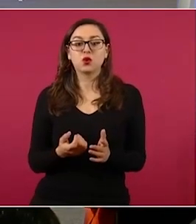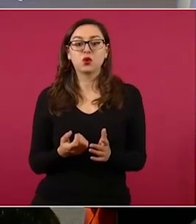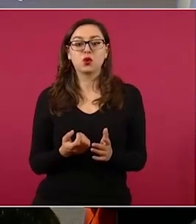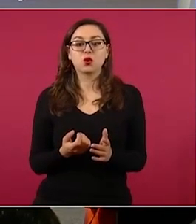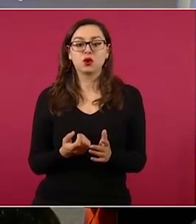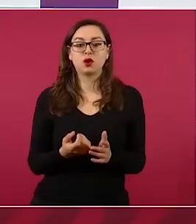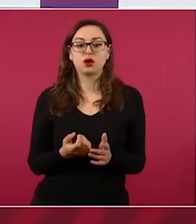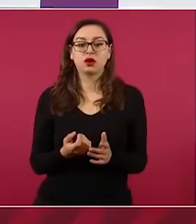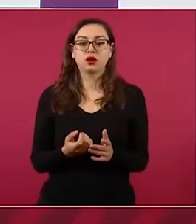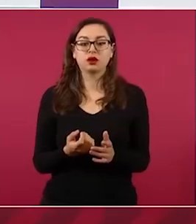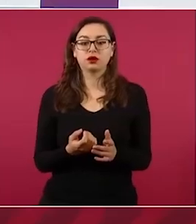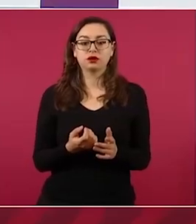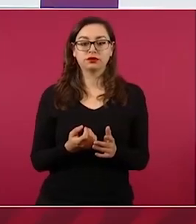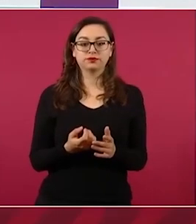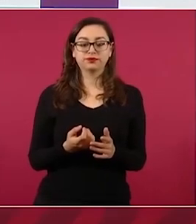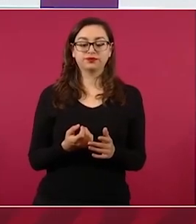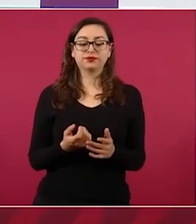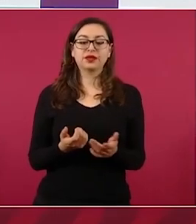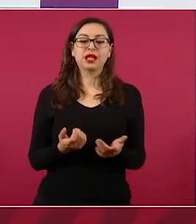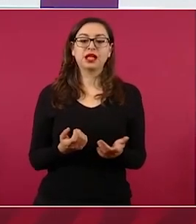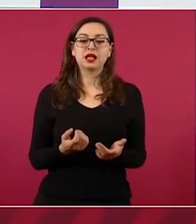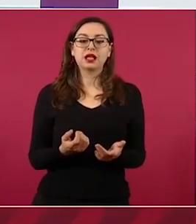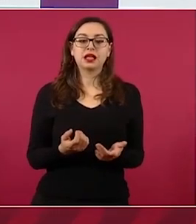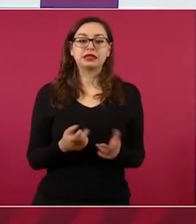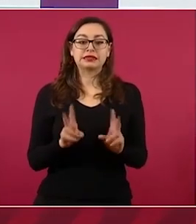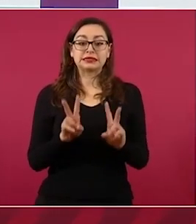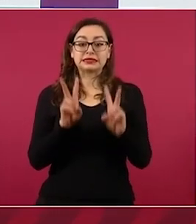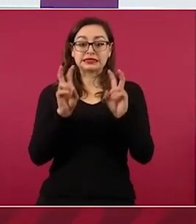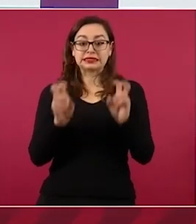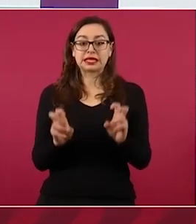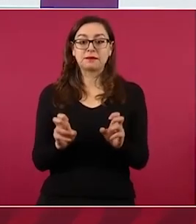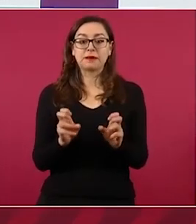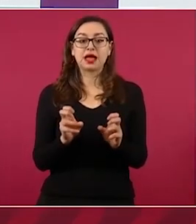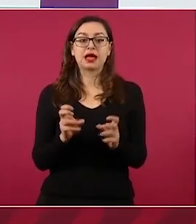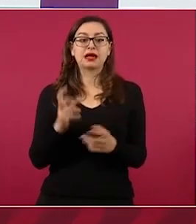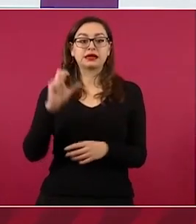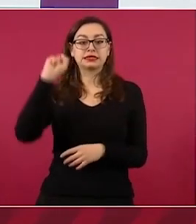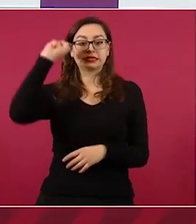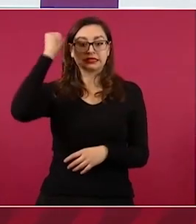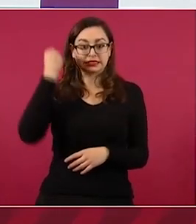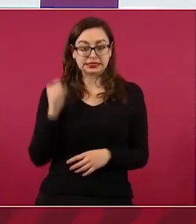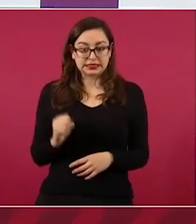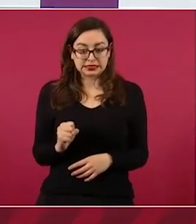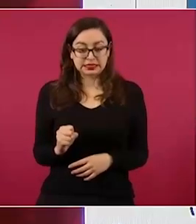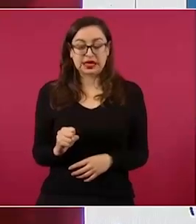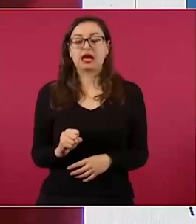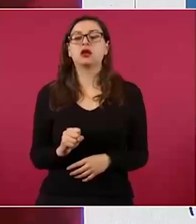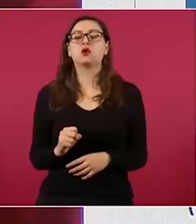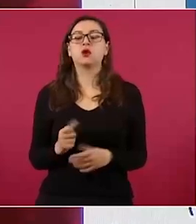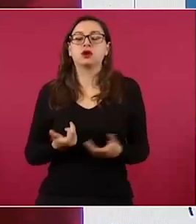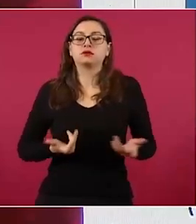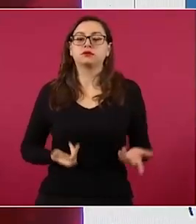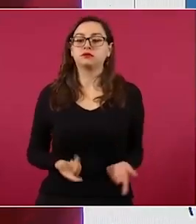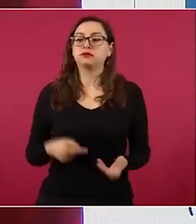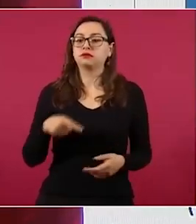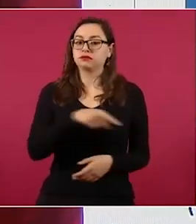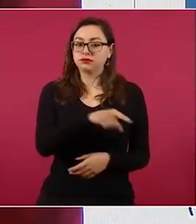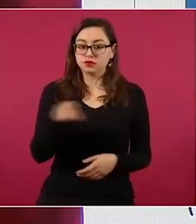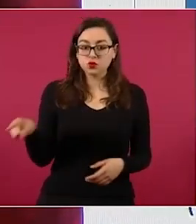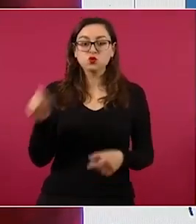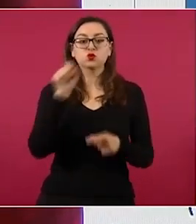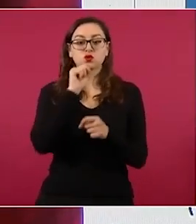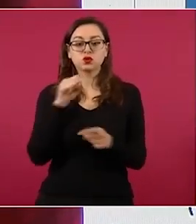reciban también fertilizantes gratuitos los productores